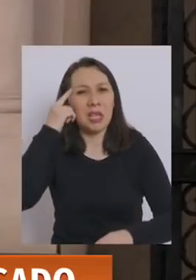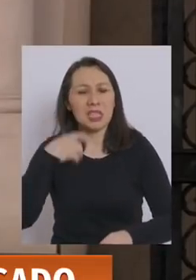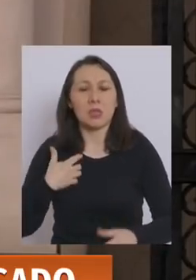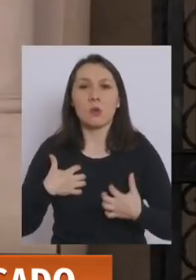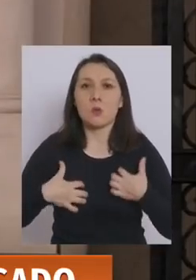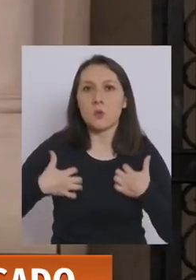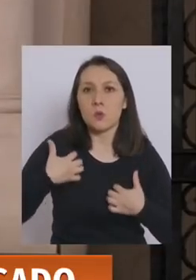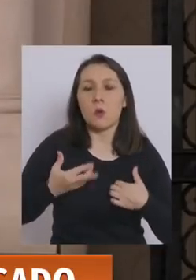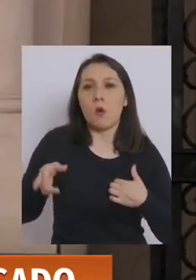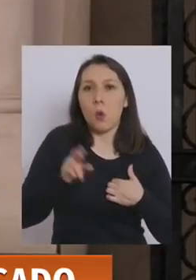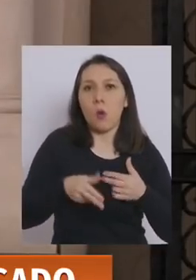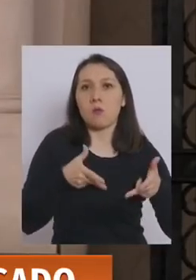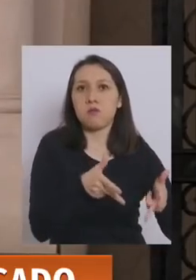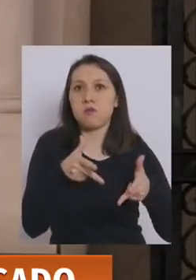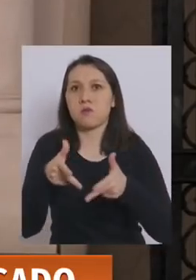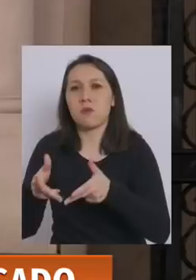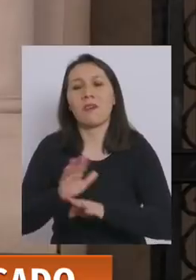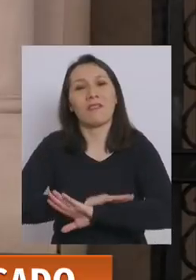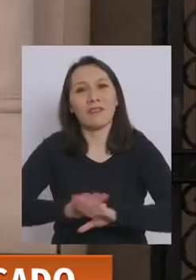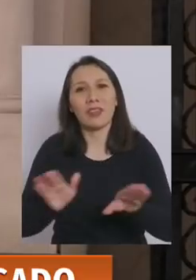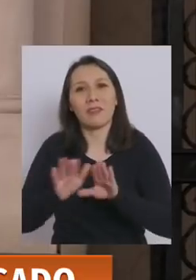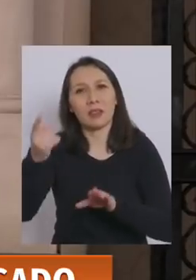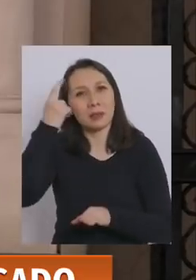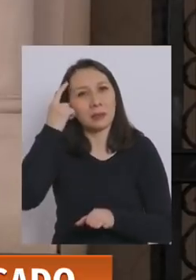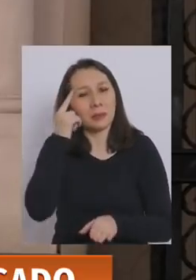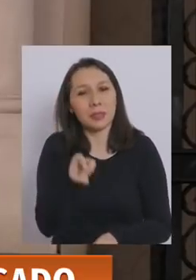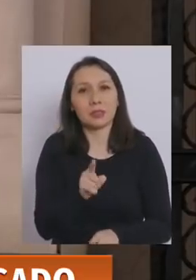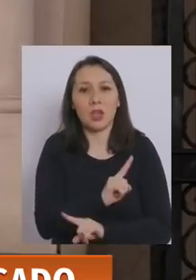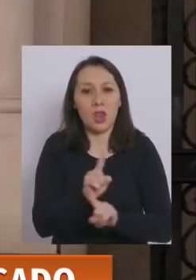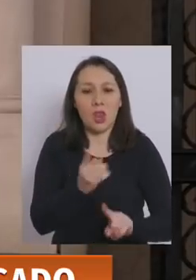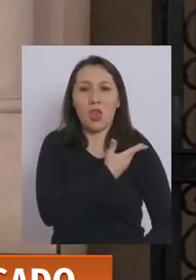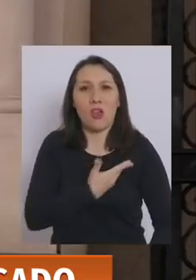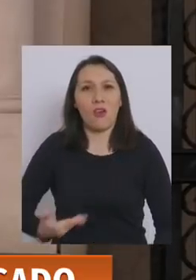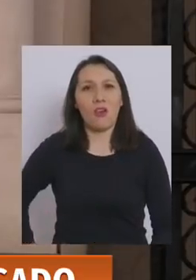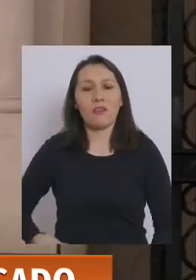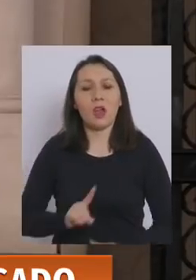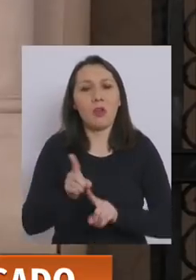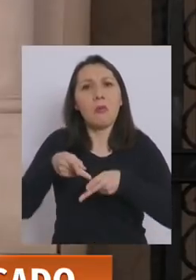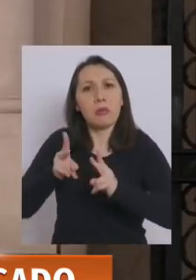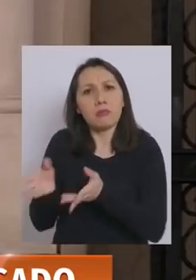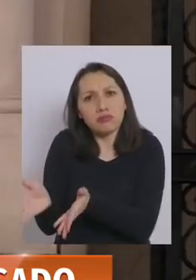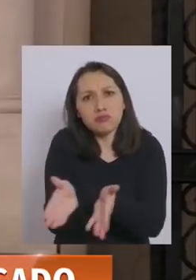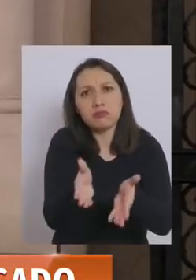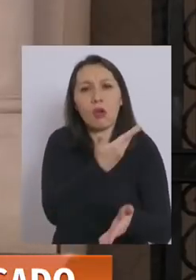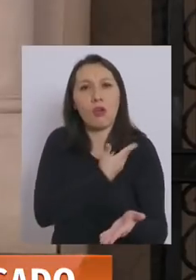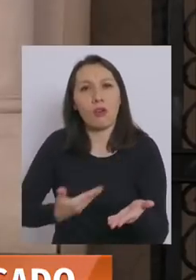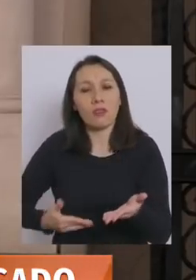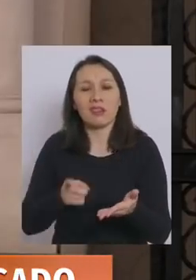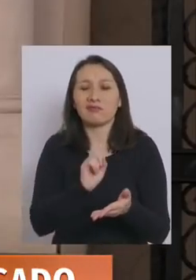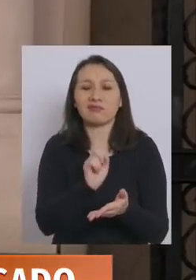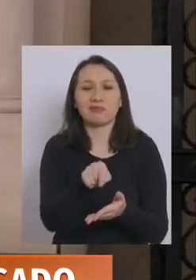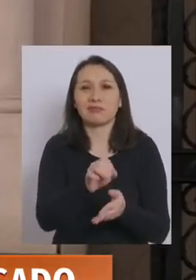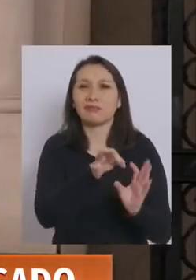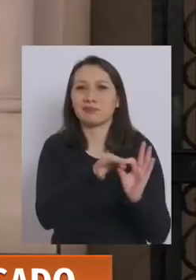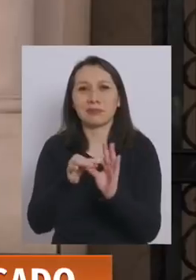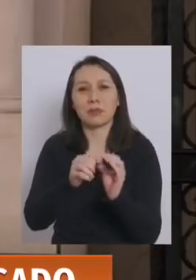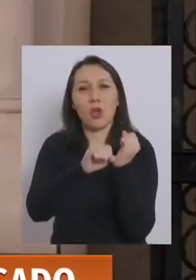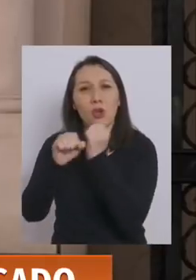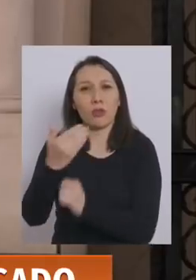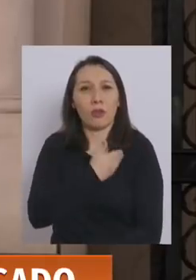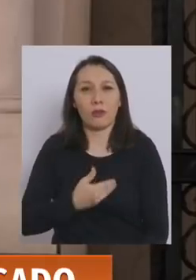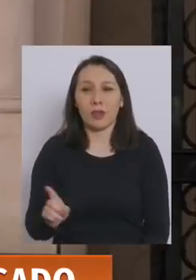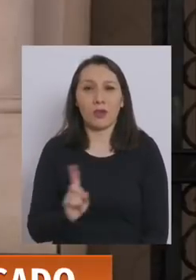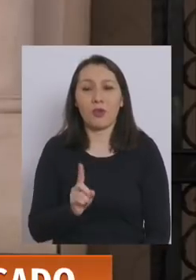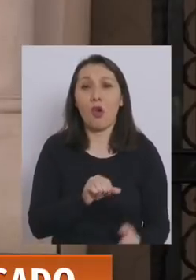odiosa permanente. Basta de la lógica de no gobernar ni dejar gobernar. De eso no se trata la oposición.